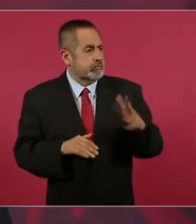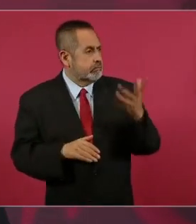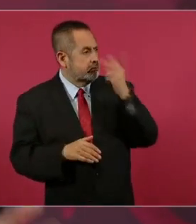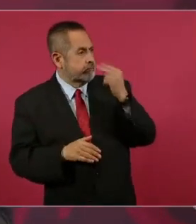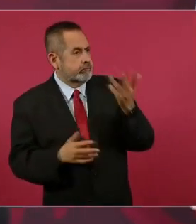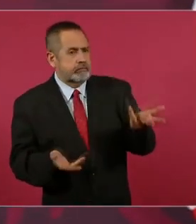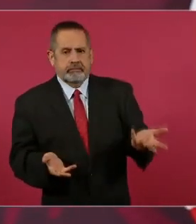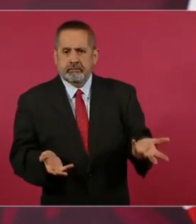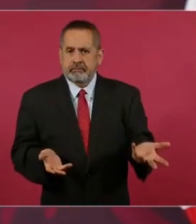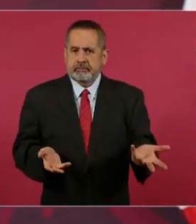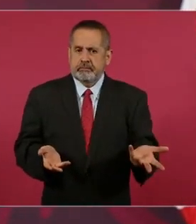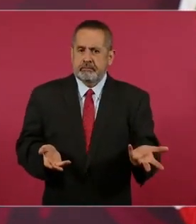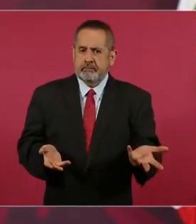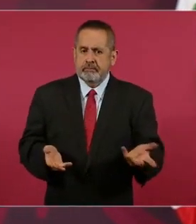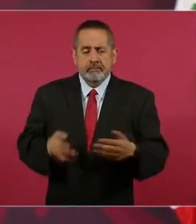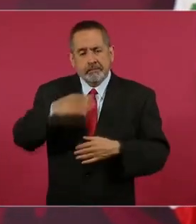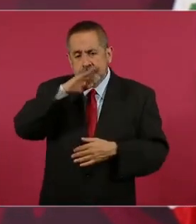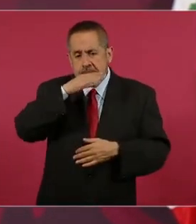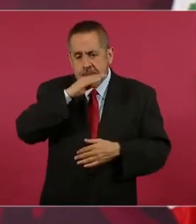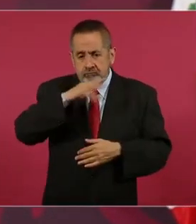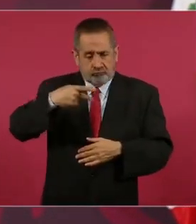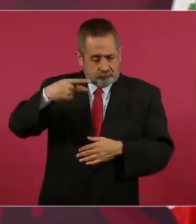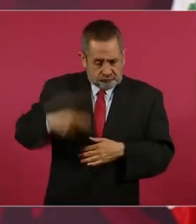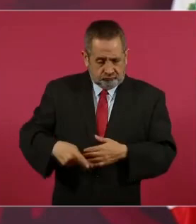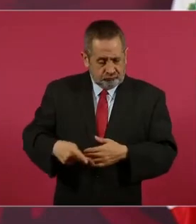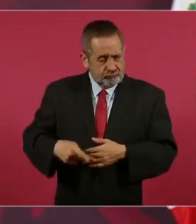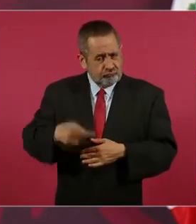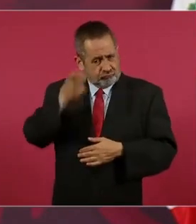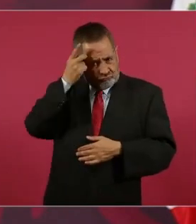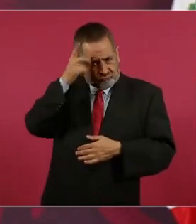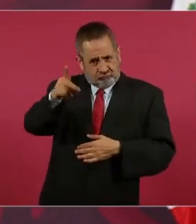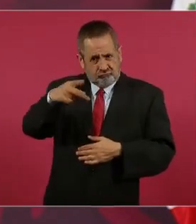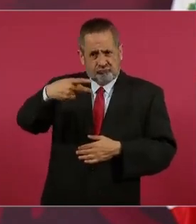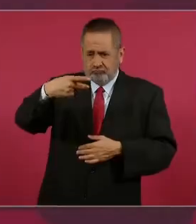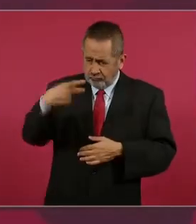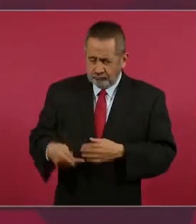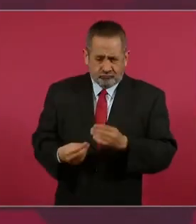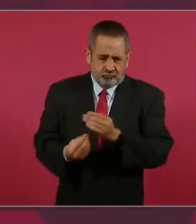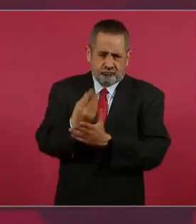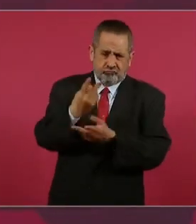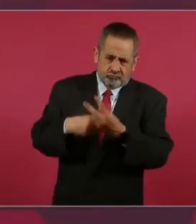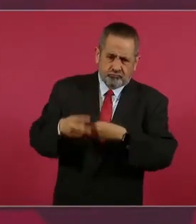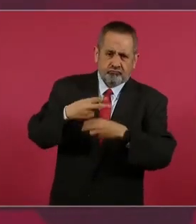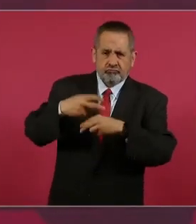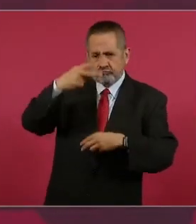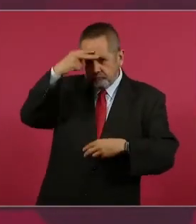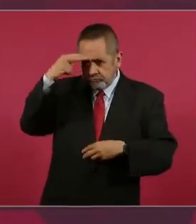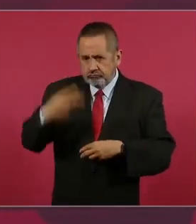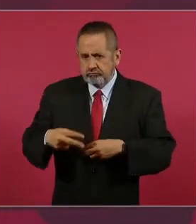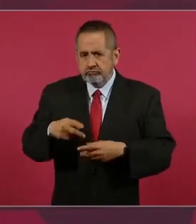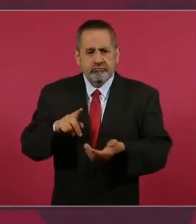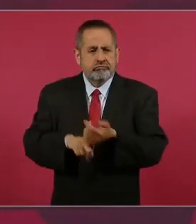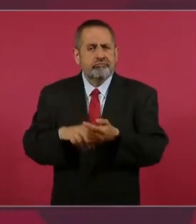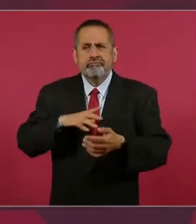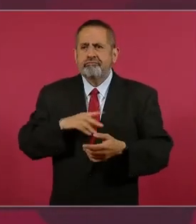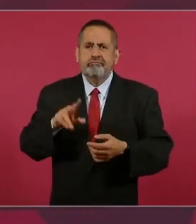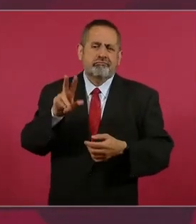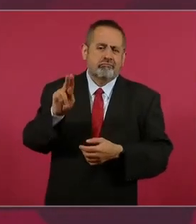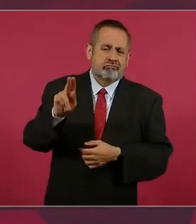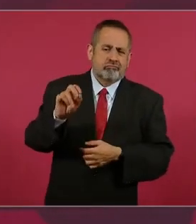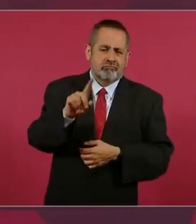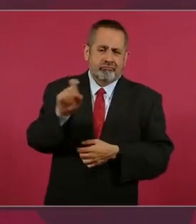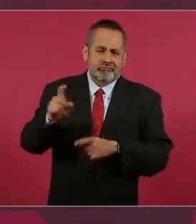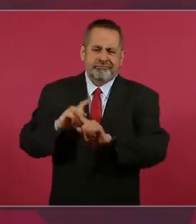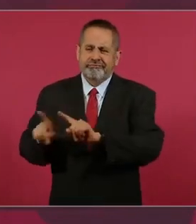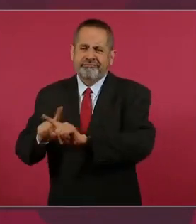Si el maíz es originario de México y tenemos 80, 100 más